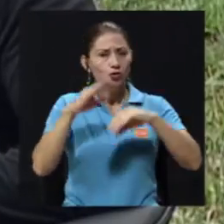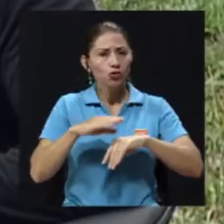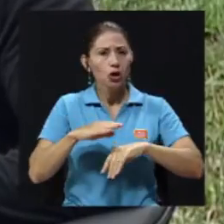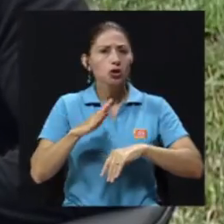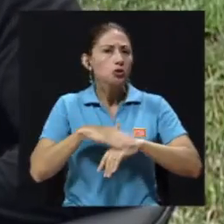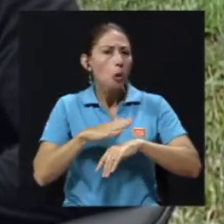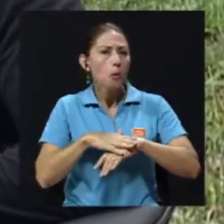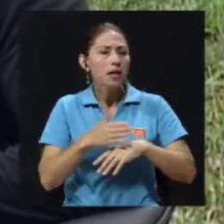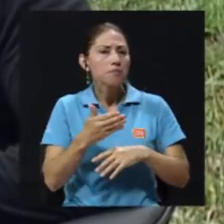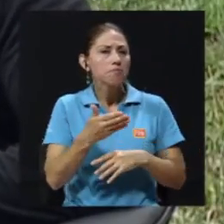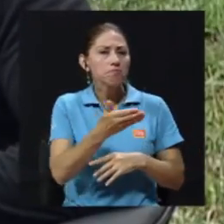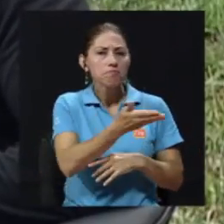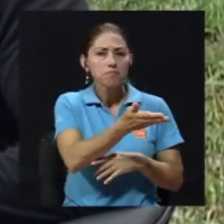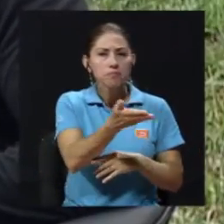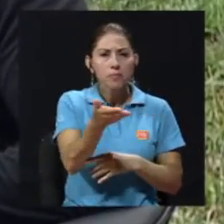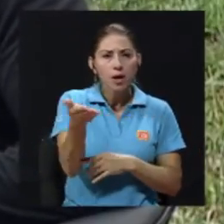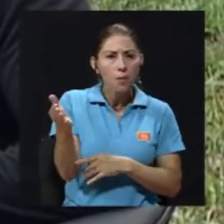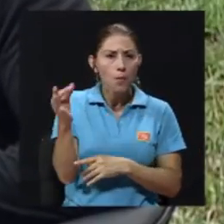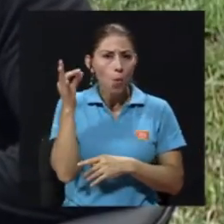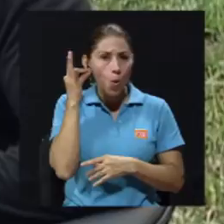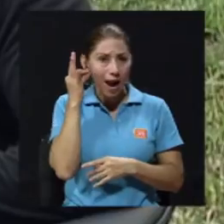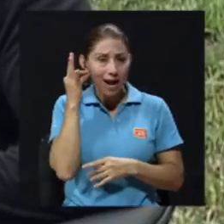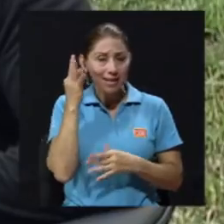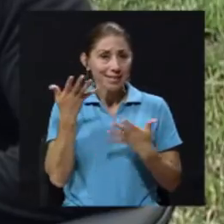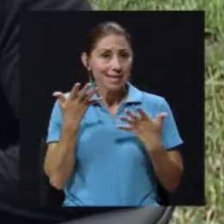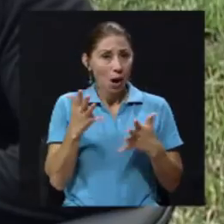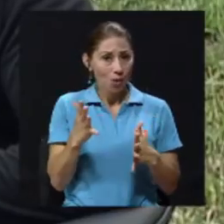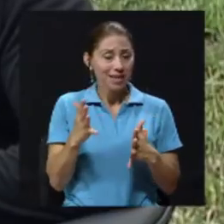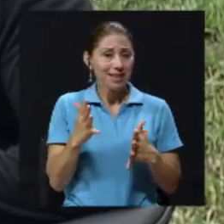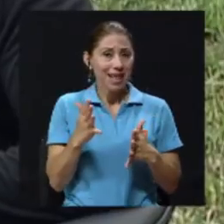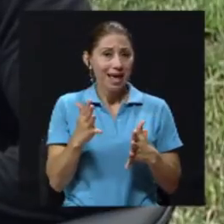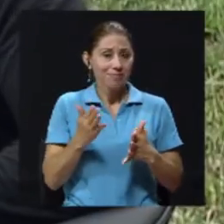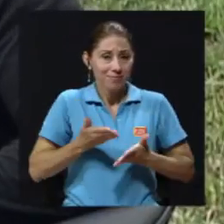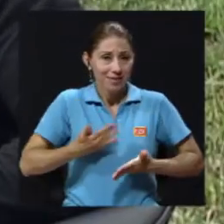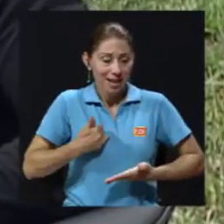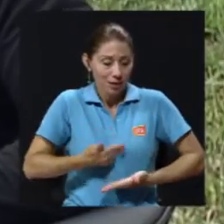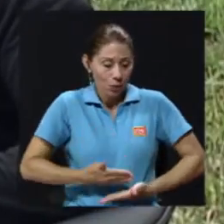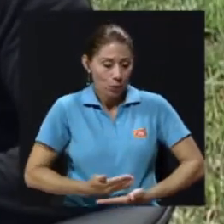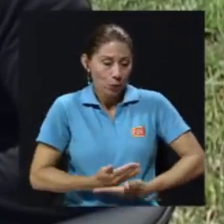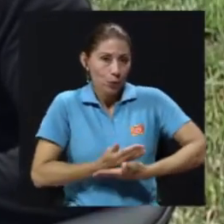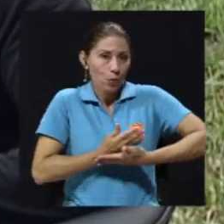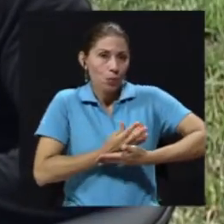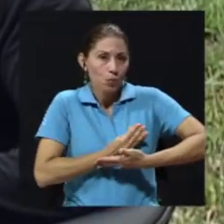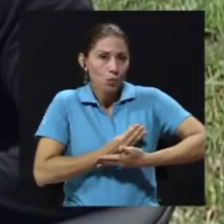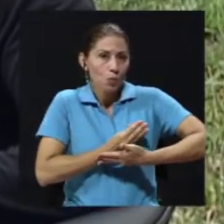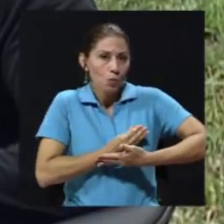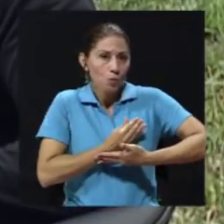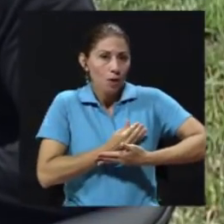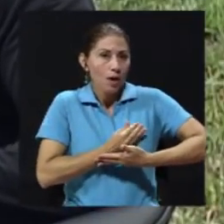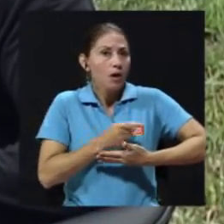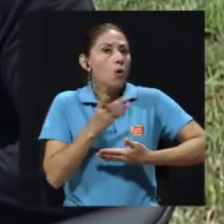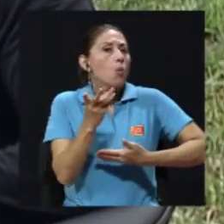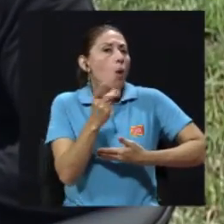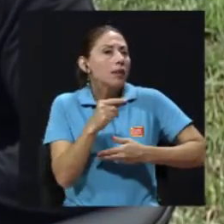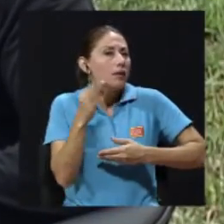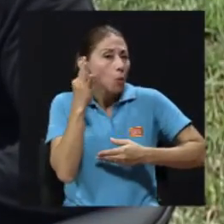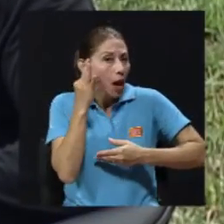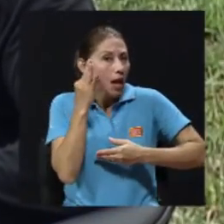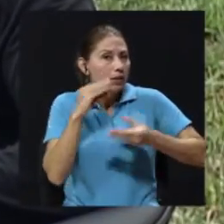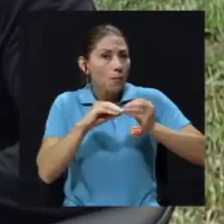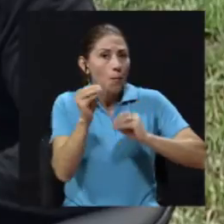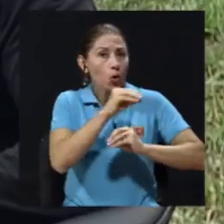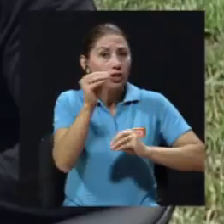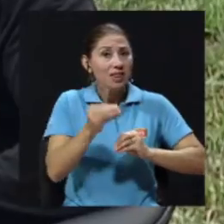cantidad de mujeres que están dando lactancia materna ha disminuido, se ha mantenido, ¿cuál va siendo como el